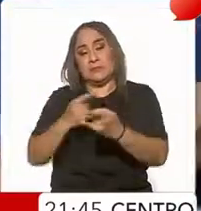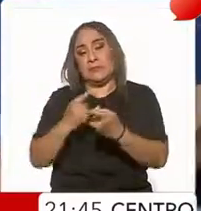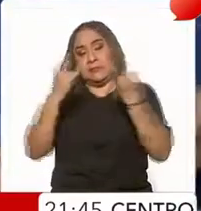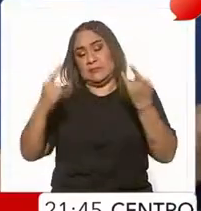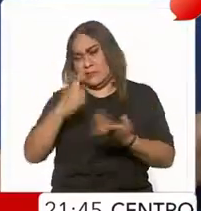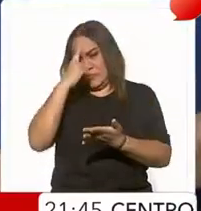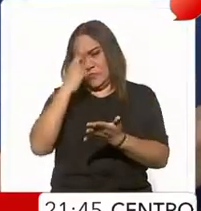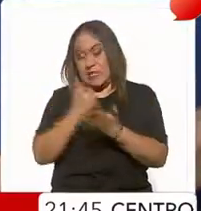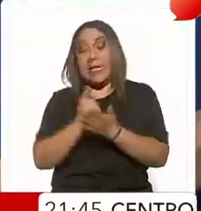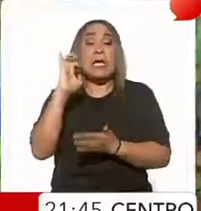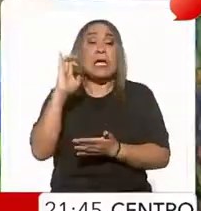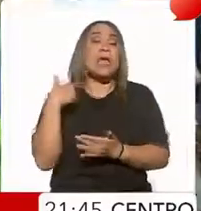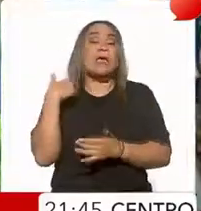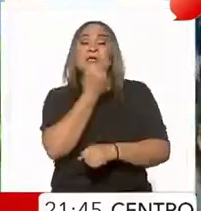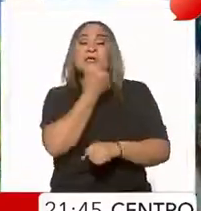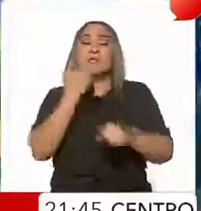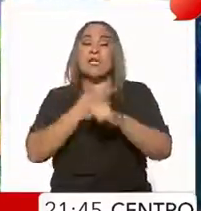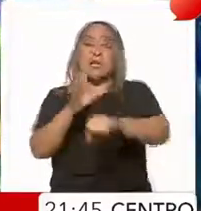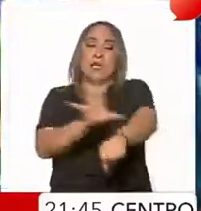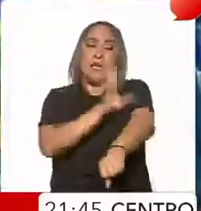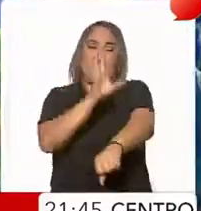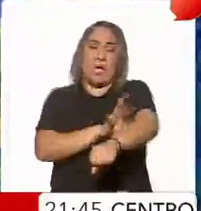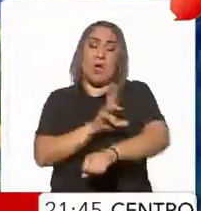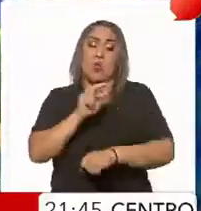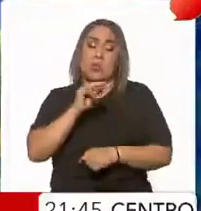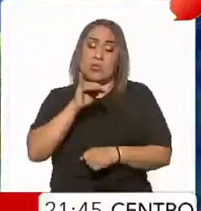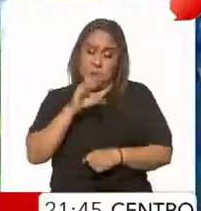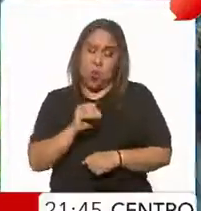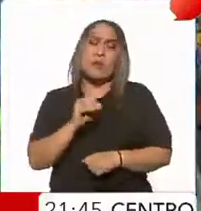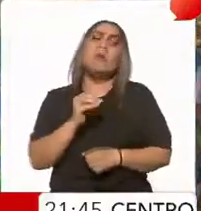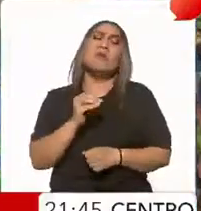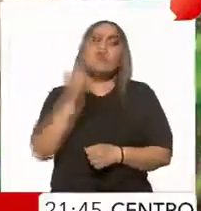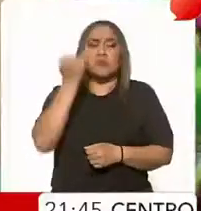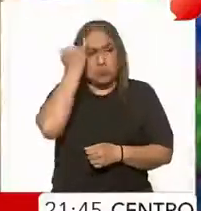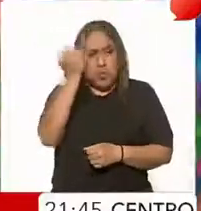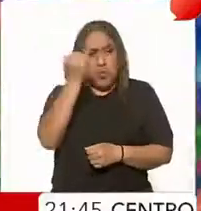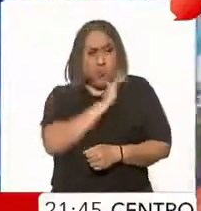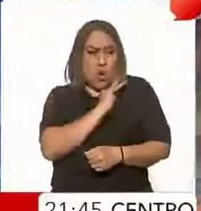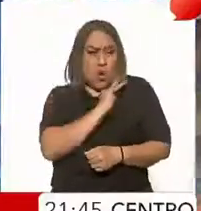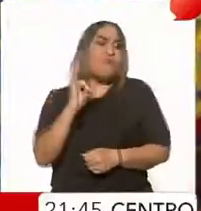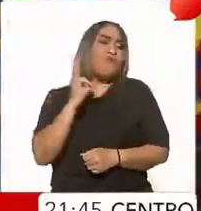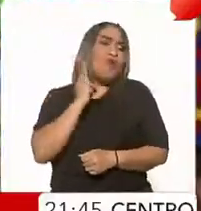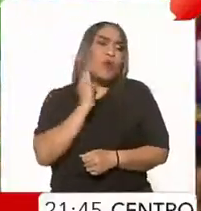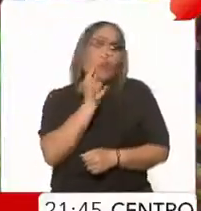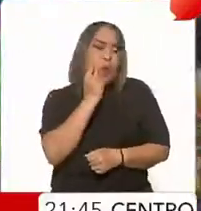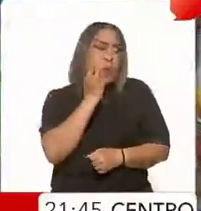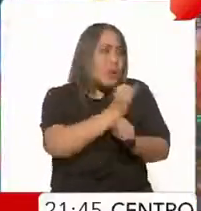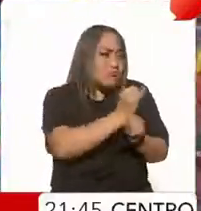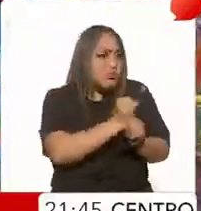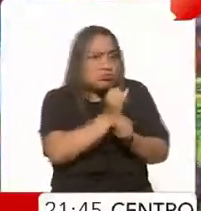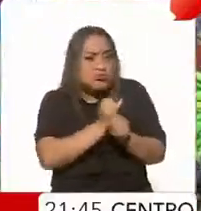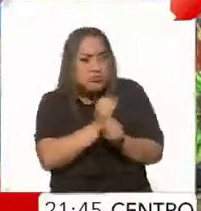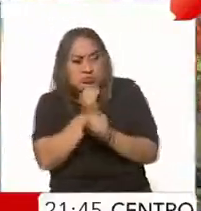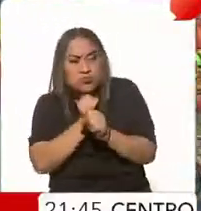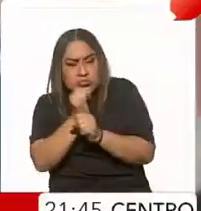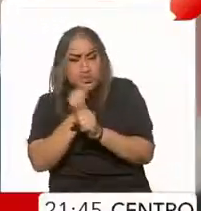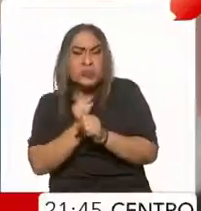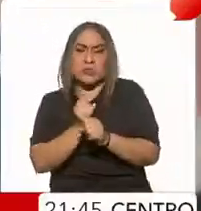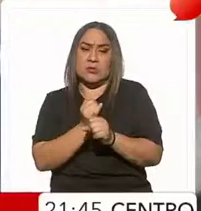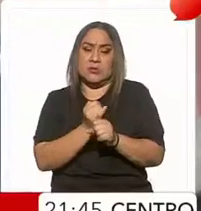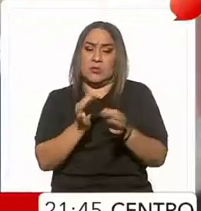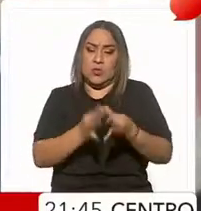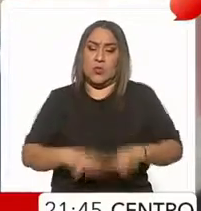exsecretaria de Energía, Rocío Nale, propuso auditorías a policías y fiscalías, además de impulsar el cabotaje.